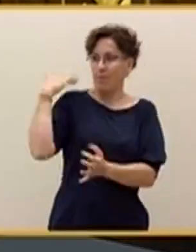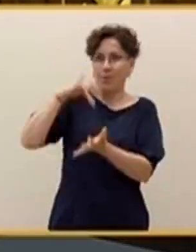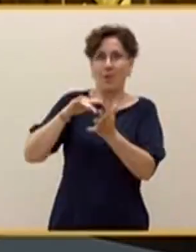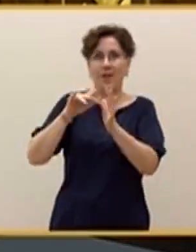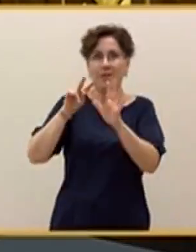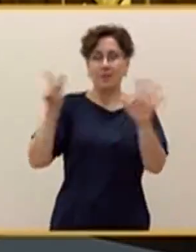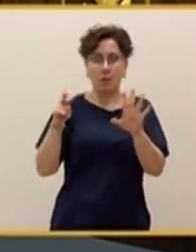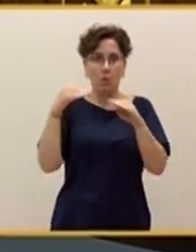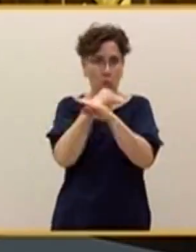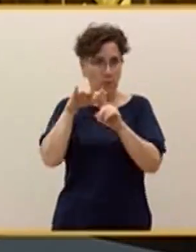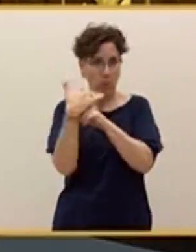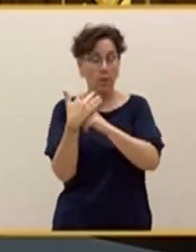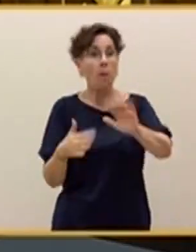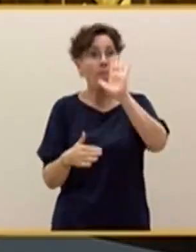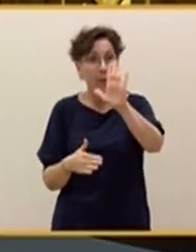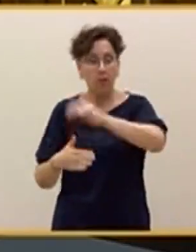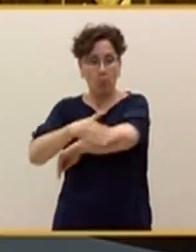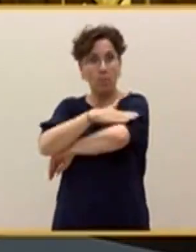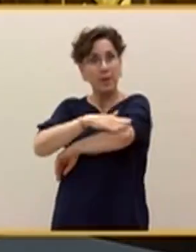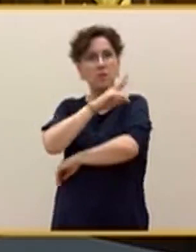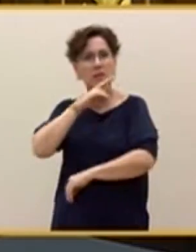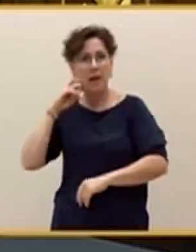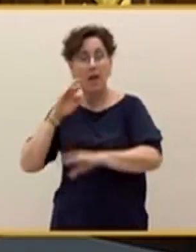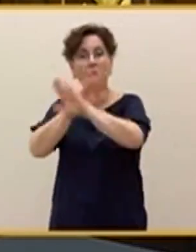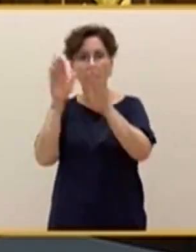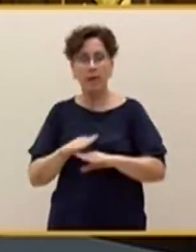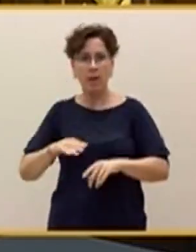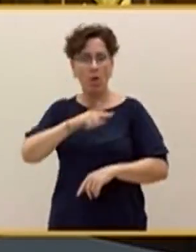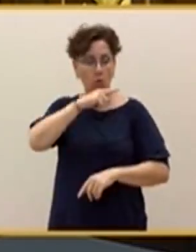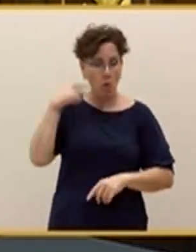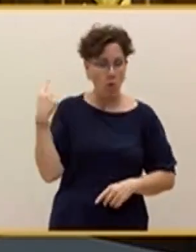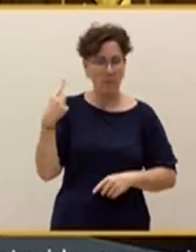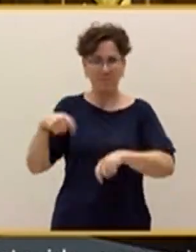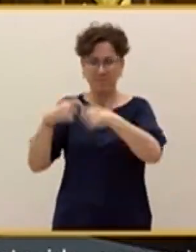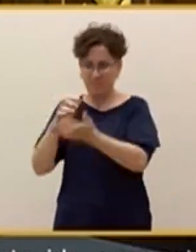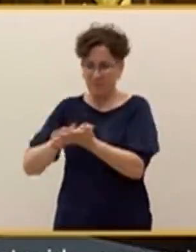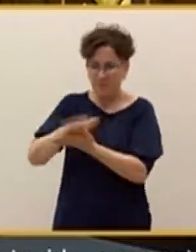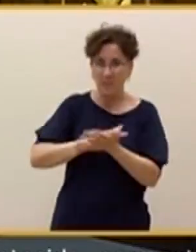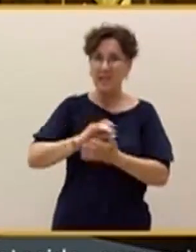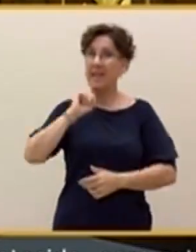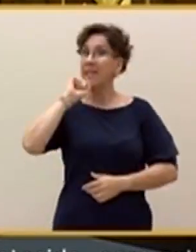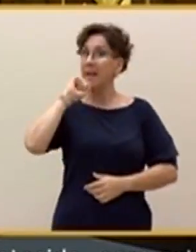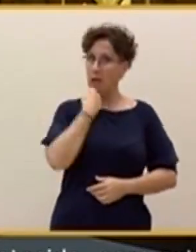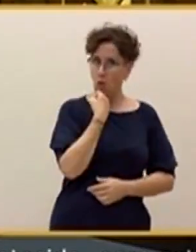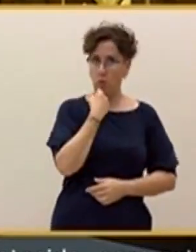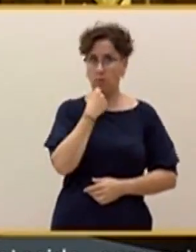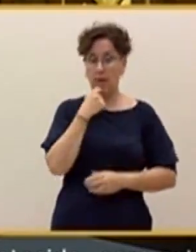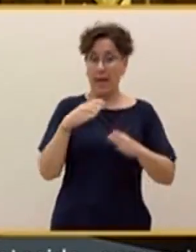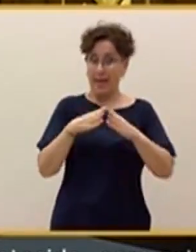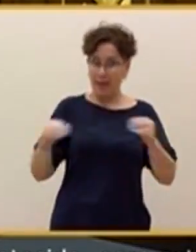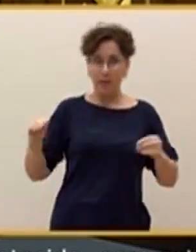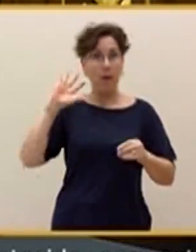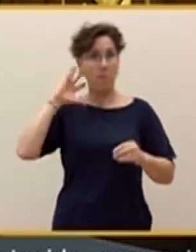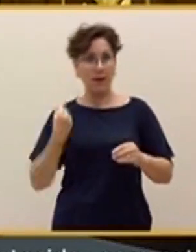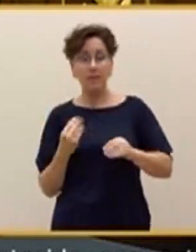Pero Netanyahu está generando tanto dolor y tanta destrucción y tanto rencor en Gaza y en el resto de Palestina que la